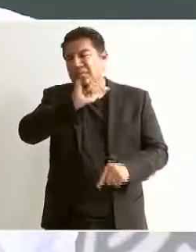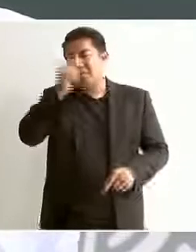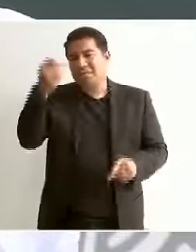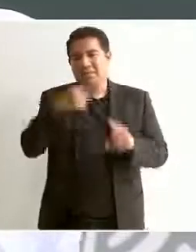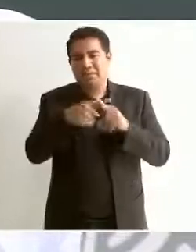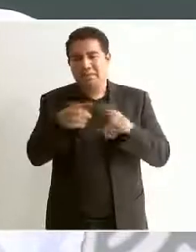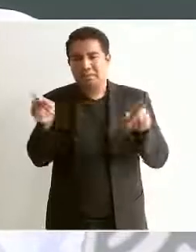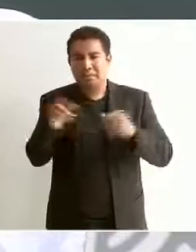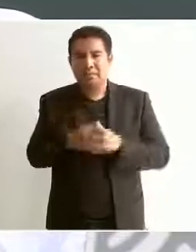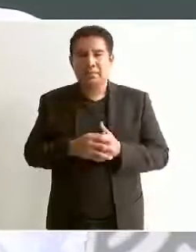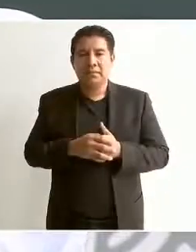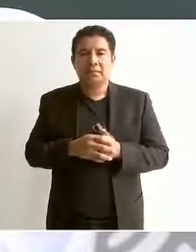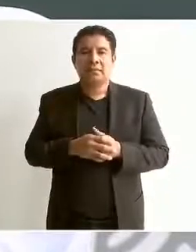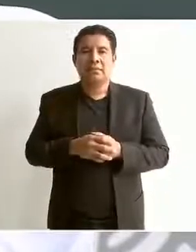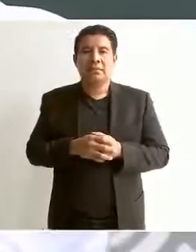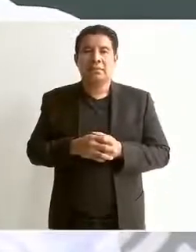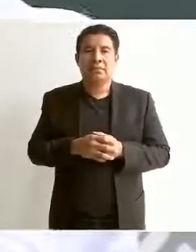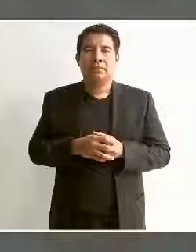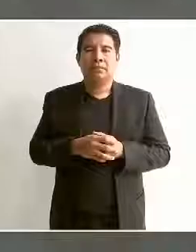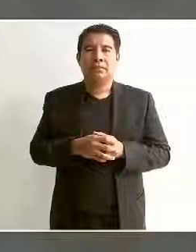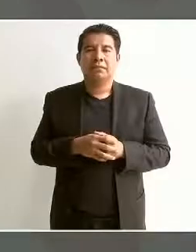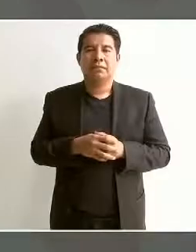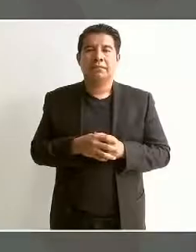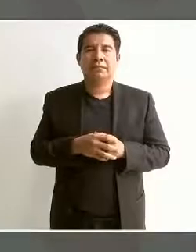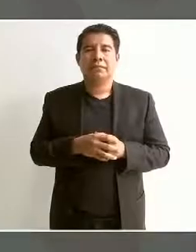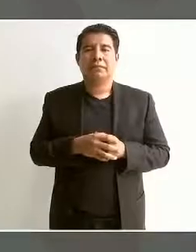entonces quise